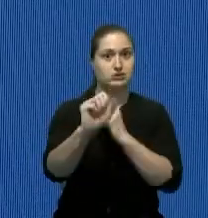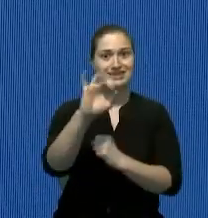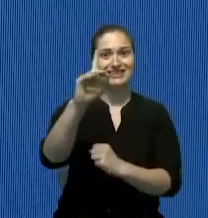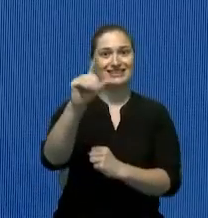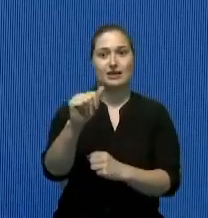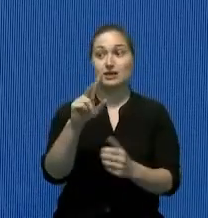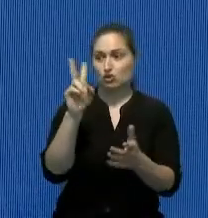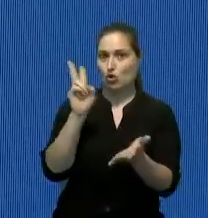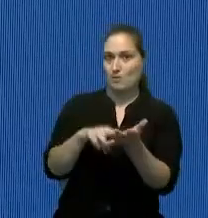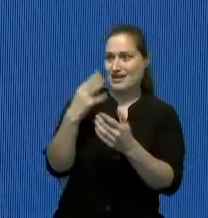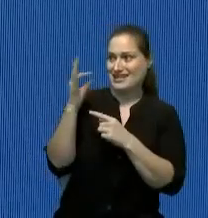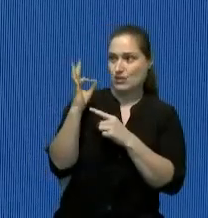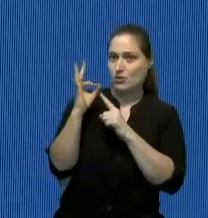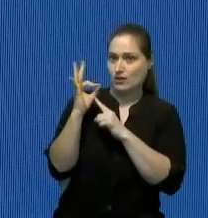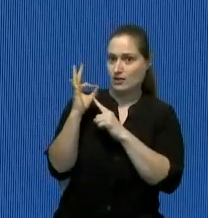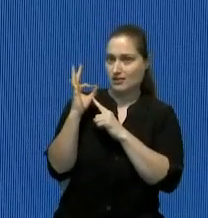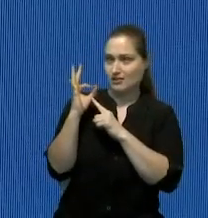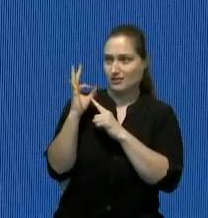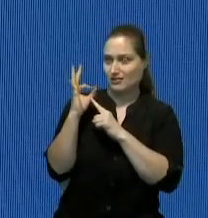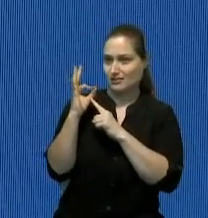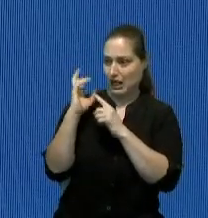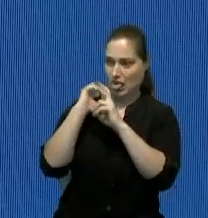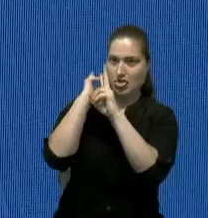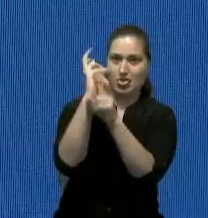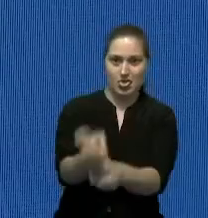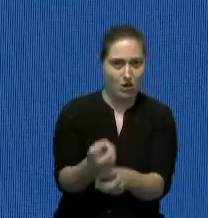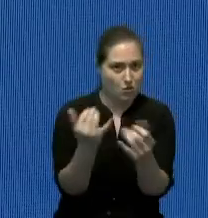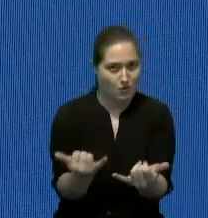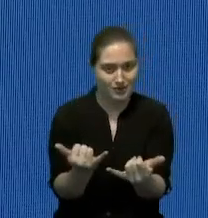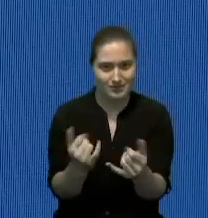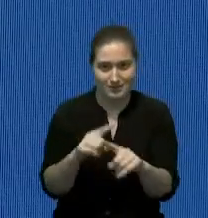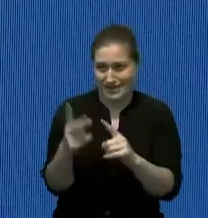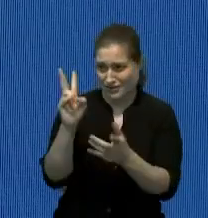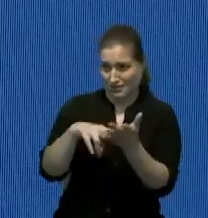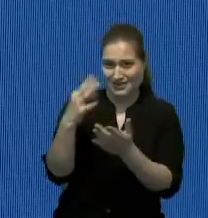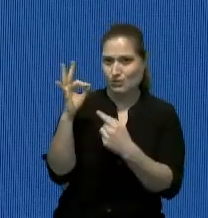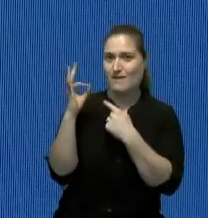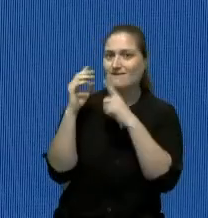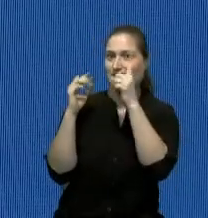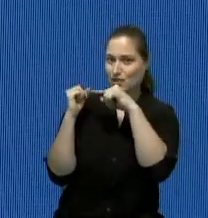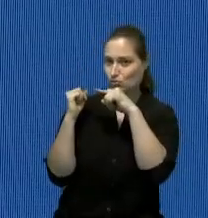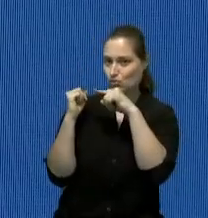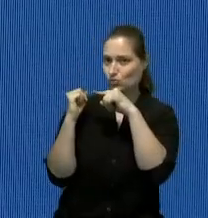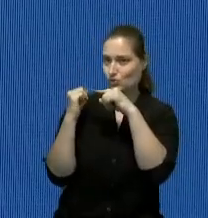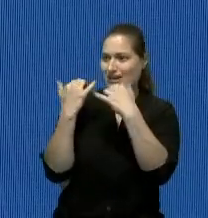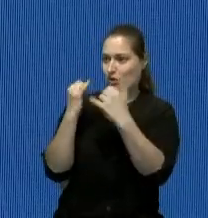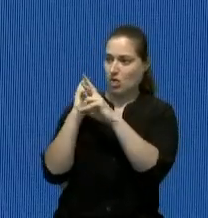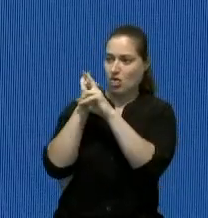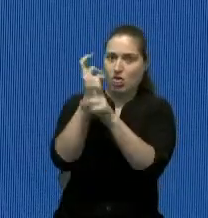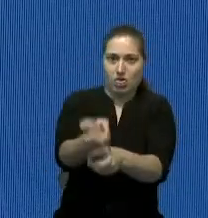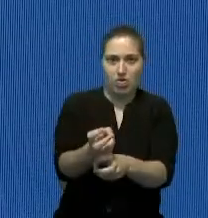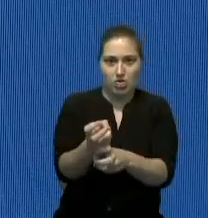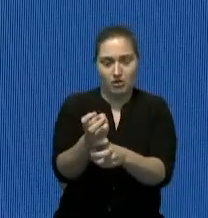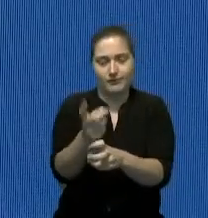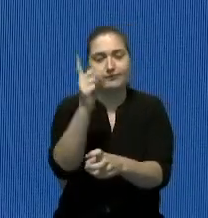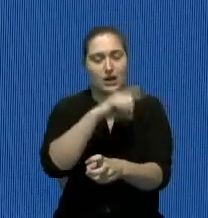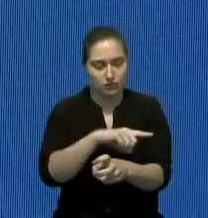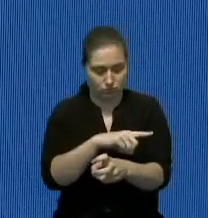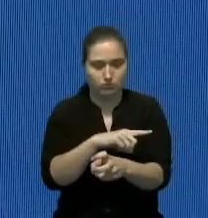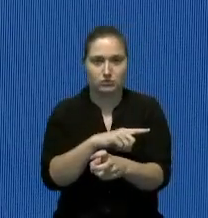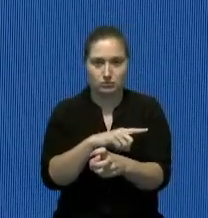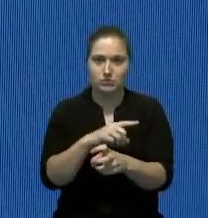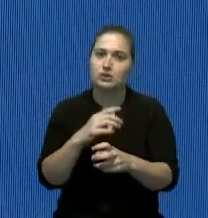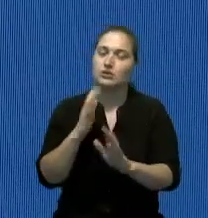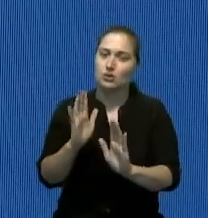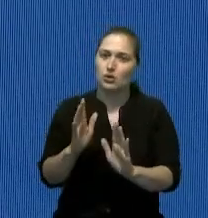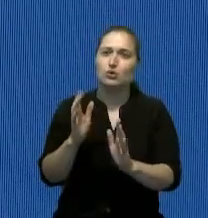pero aún del 2019 era falsa entonces es bueno confirmar esas informaciones que llegan por